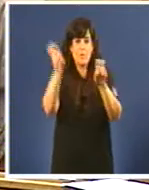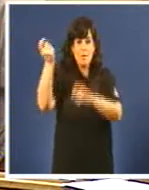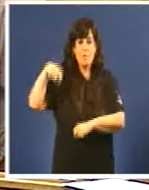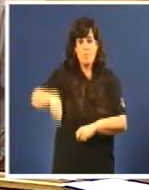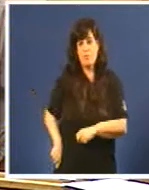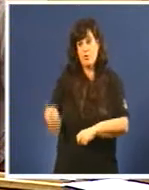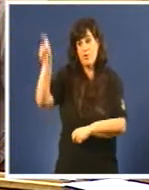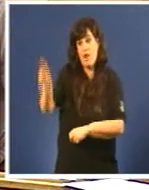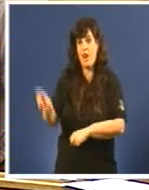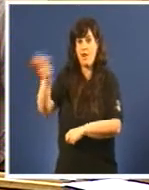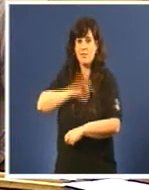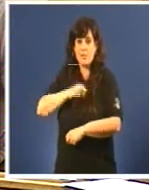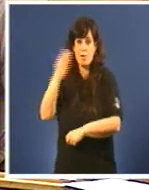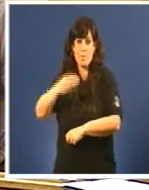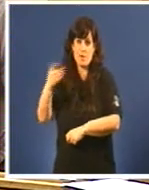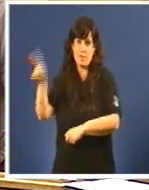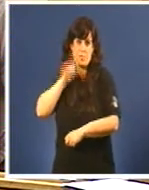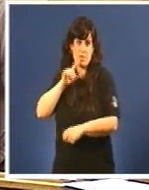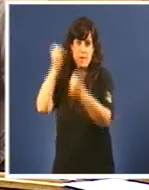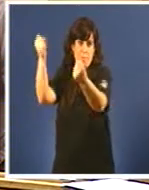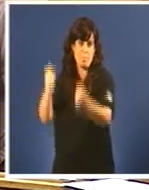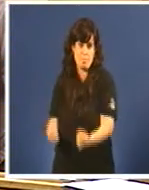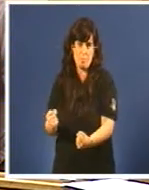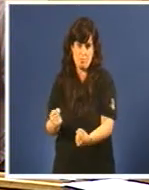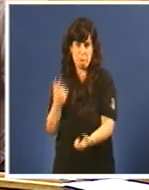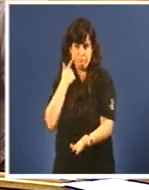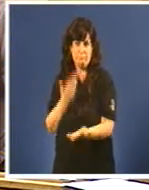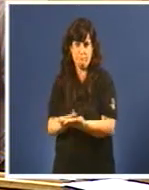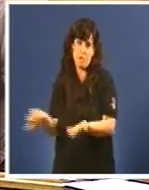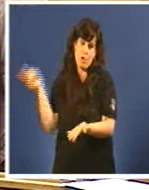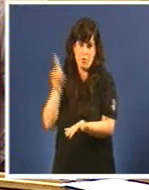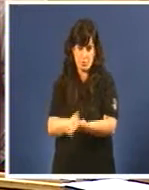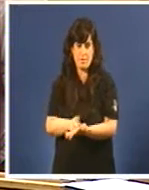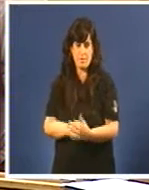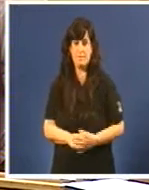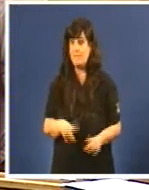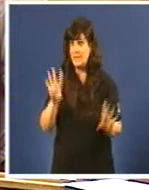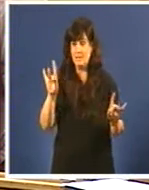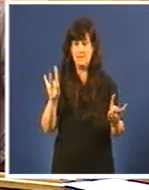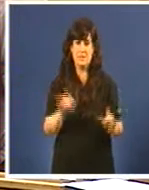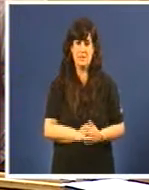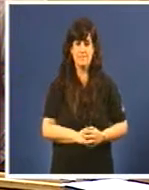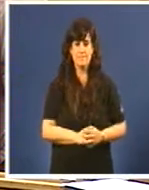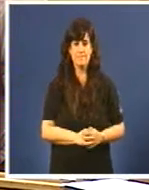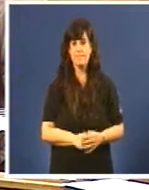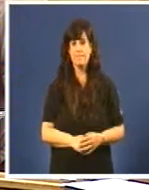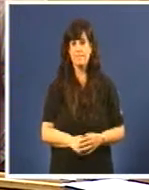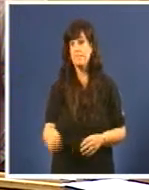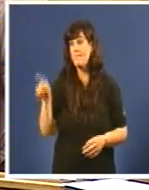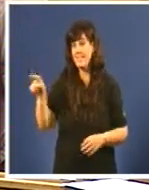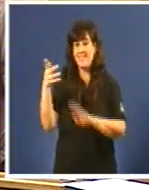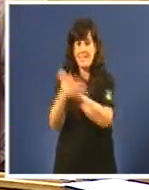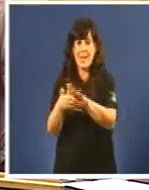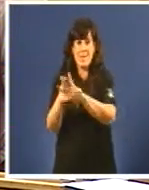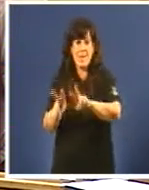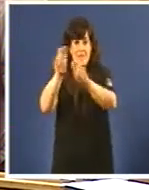Demostra que é un profesional da mentira, unha vez máis. Cando fala, sí, sí, no, no, cando fala de que os partidos da oposición